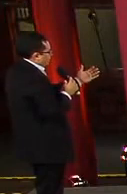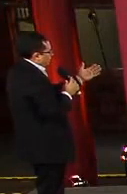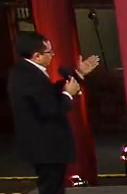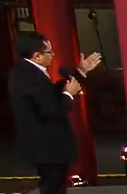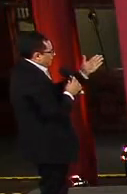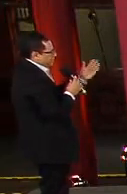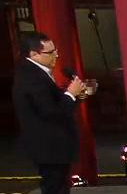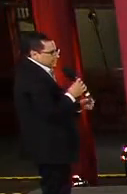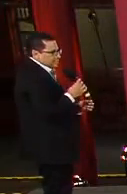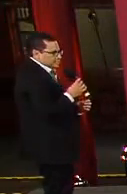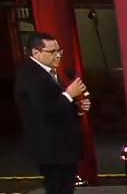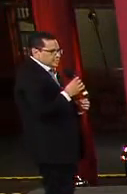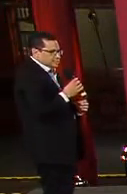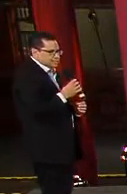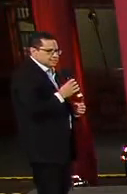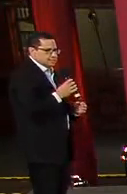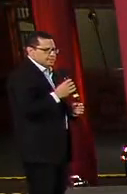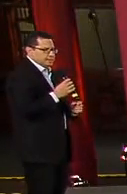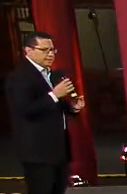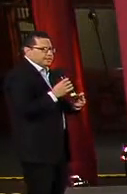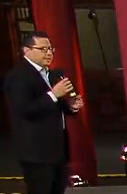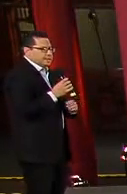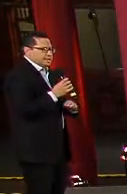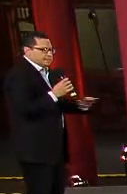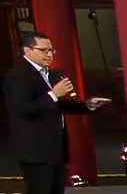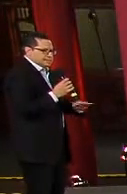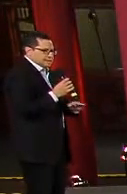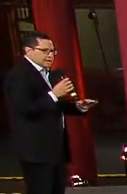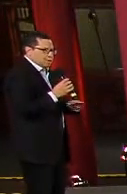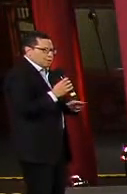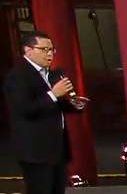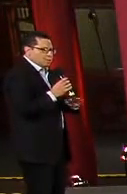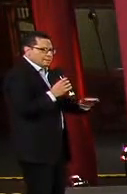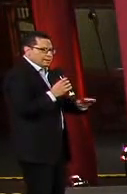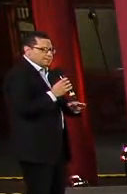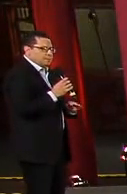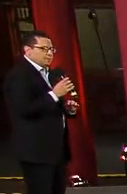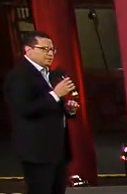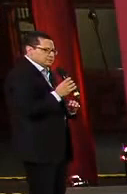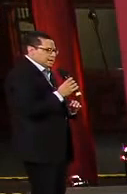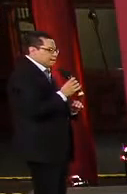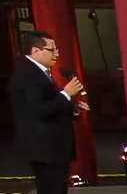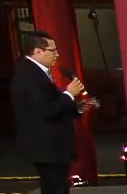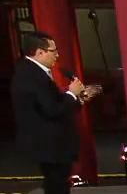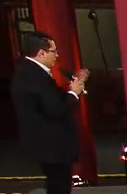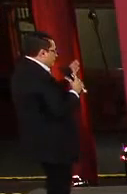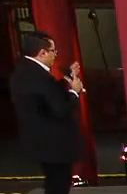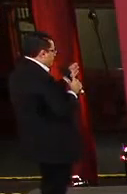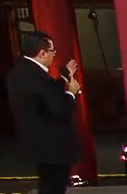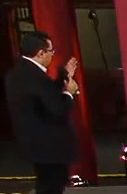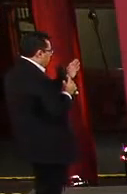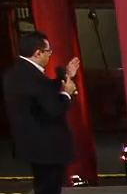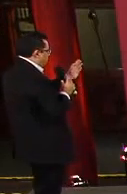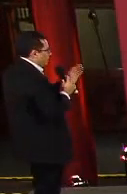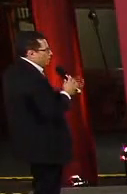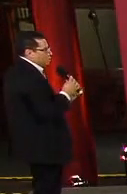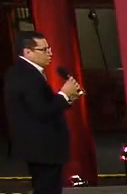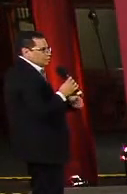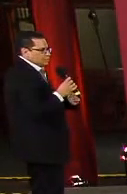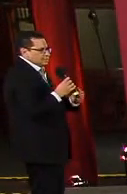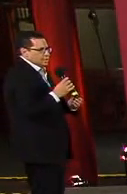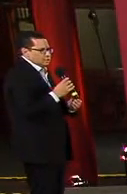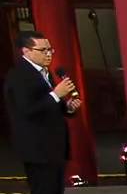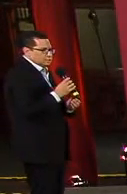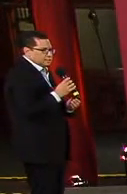aplicado ahora la tasa de incidencia, es decir, para ver en base o a una base poblacional realmente cuáles serían